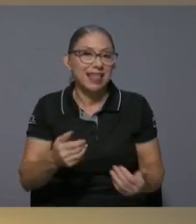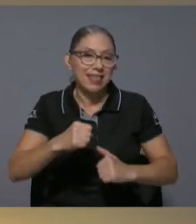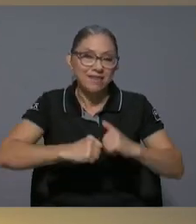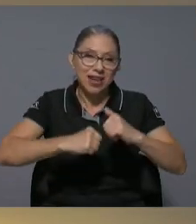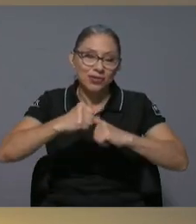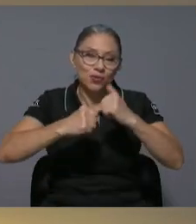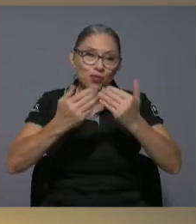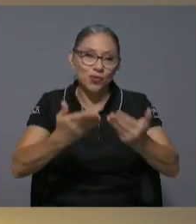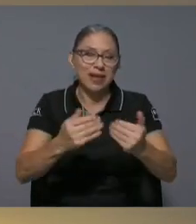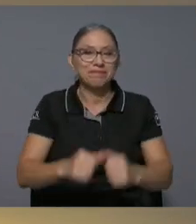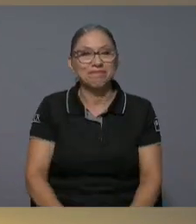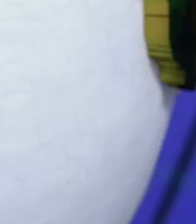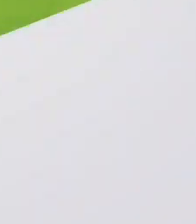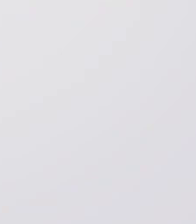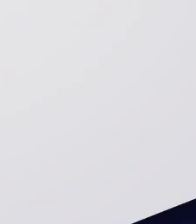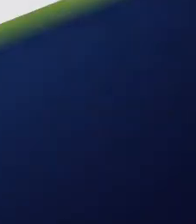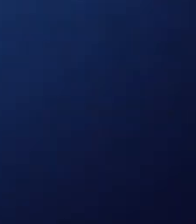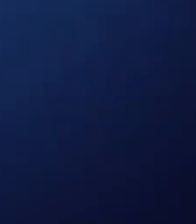infraestructura